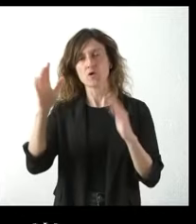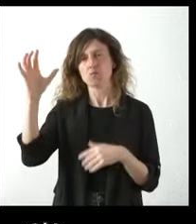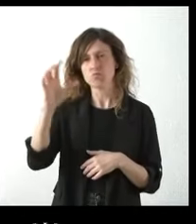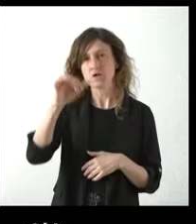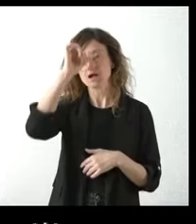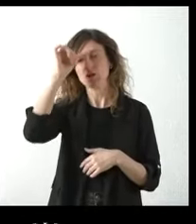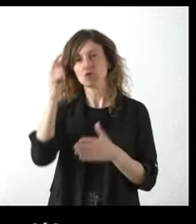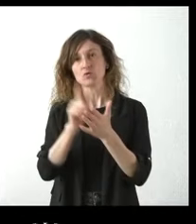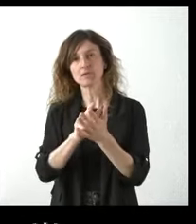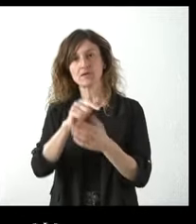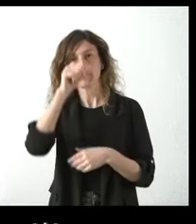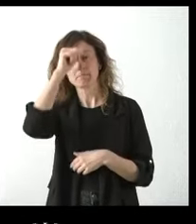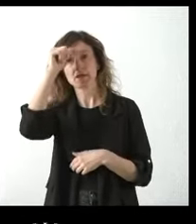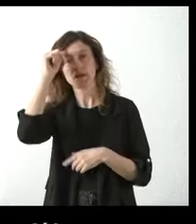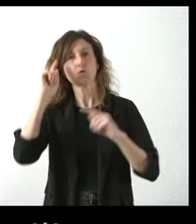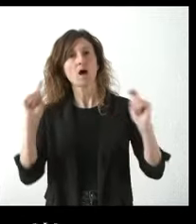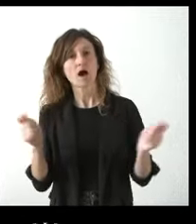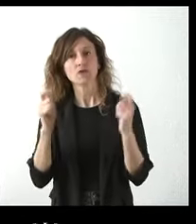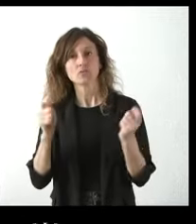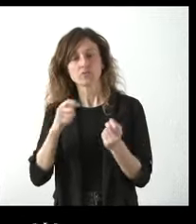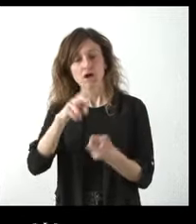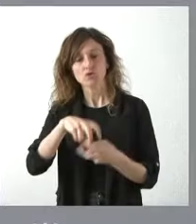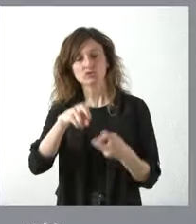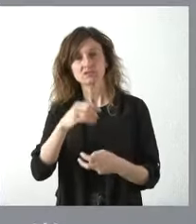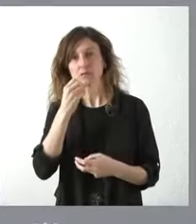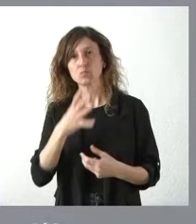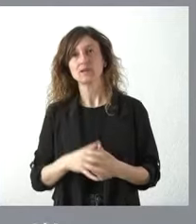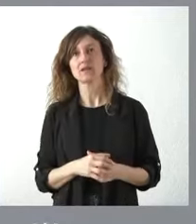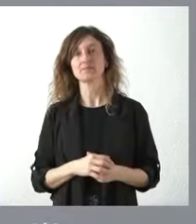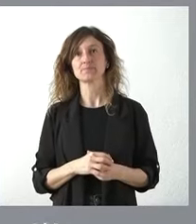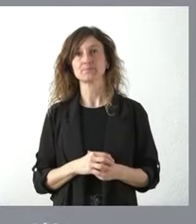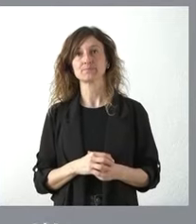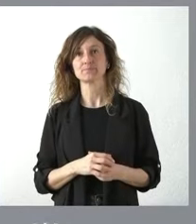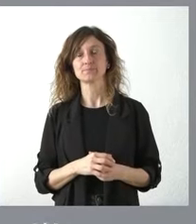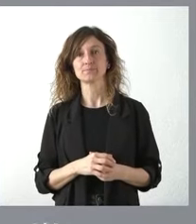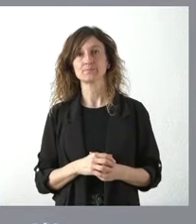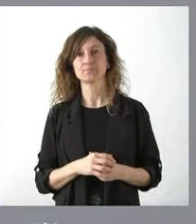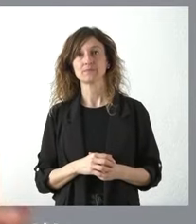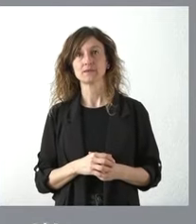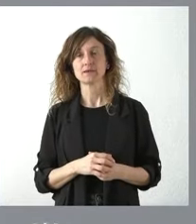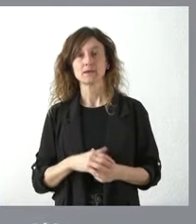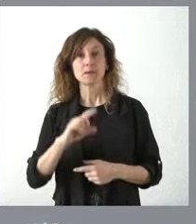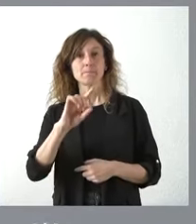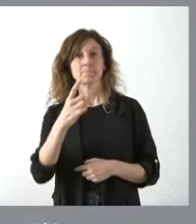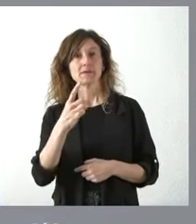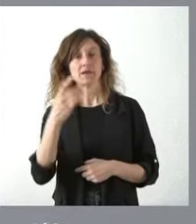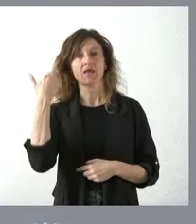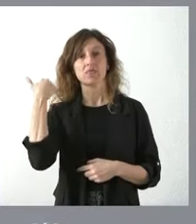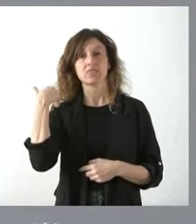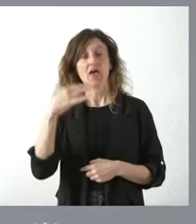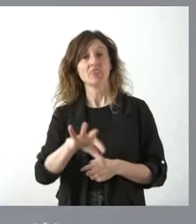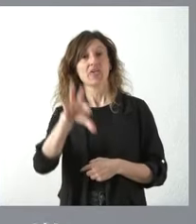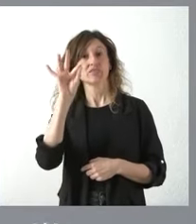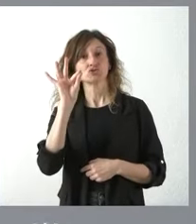León otra vez, por ejemplo, este verano que se anuncia una cosecha buena. En primer lugar, aquella decisión se tomó en un contexto